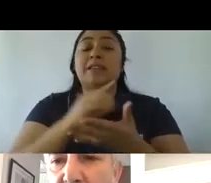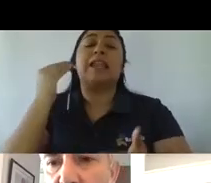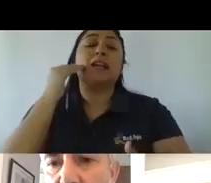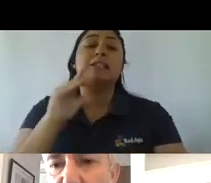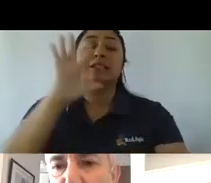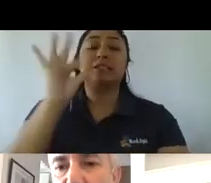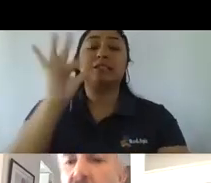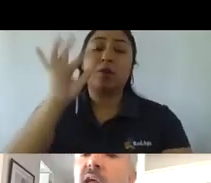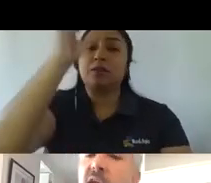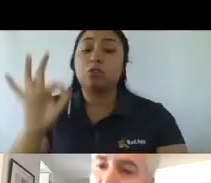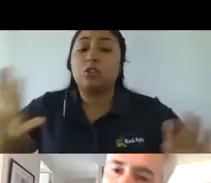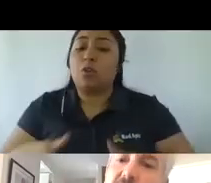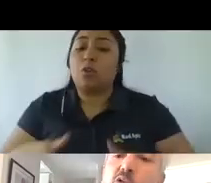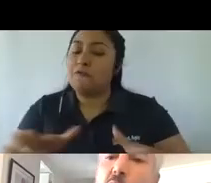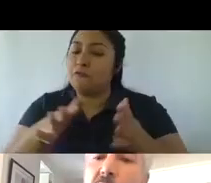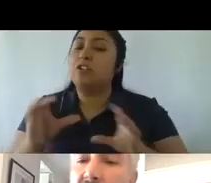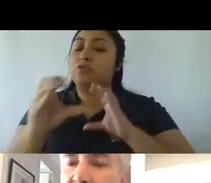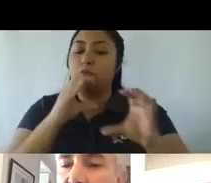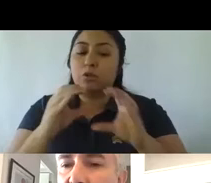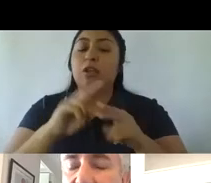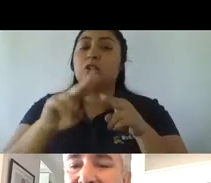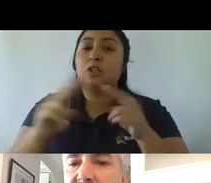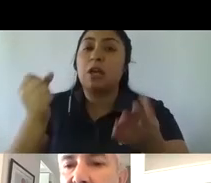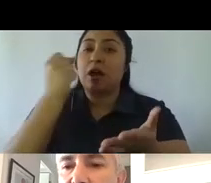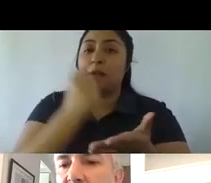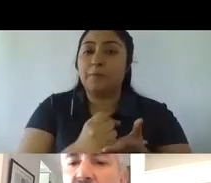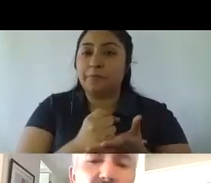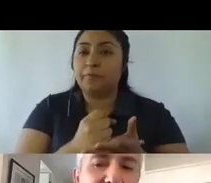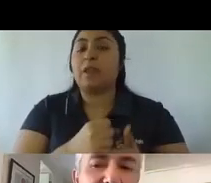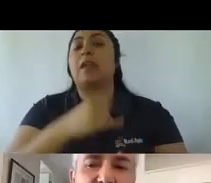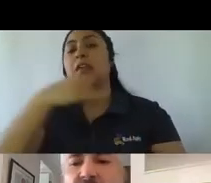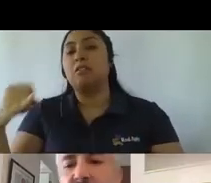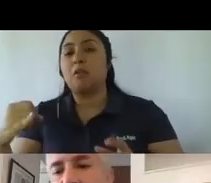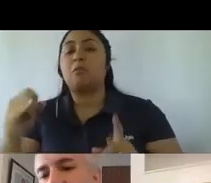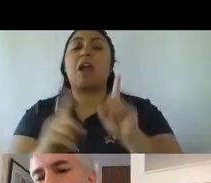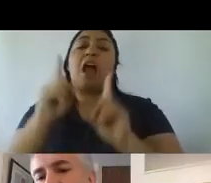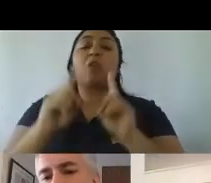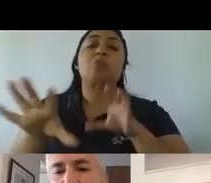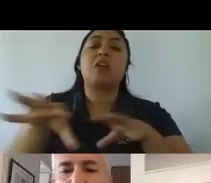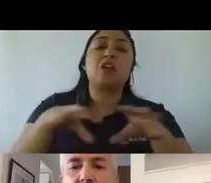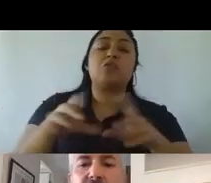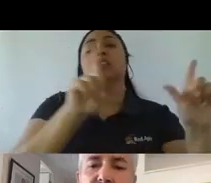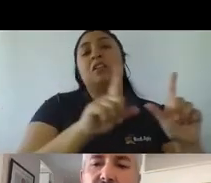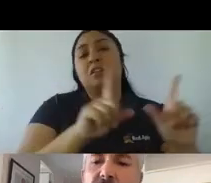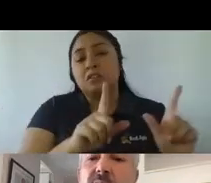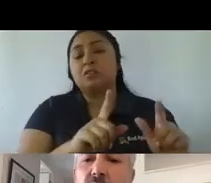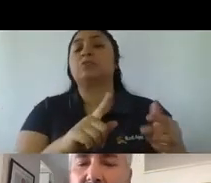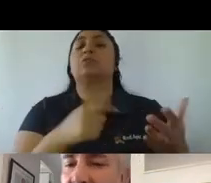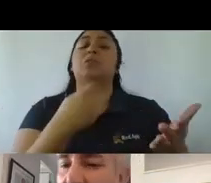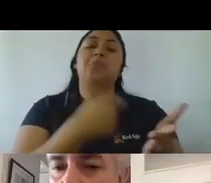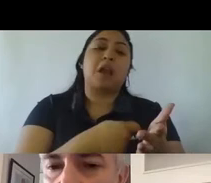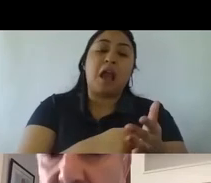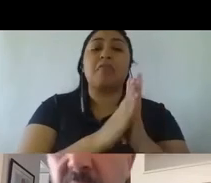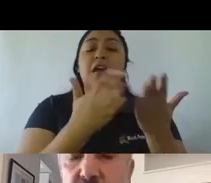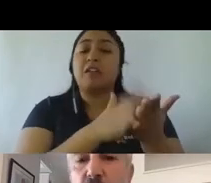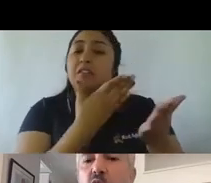comunicación que hace una marca. Y luego distribuye lo demás entre canales alternativos como la televisión abierta, la televisión paga, los diarios, la revista, la